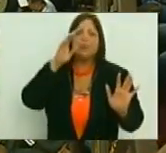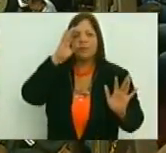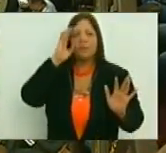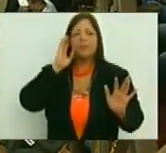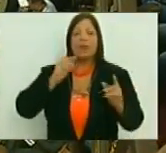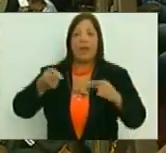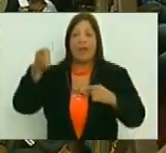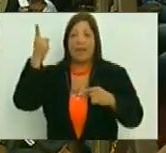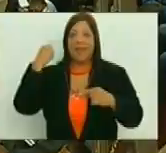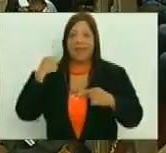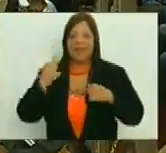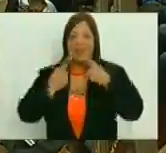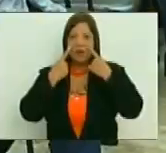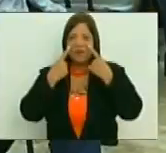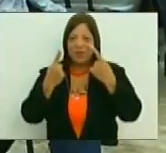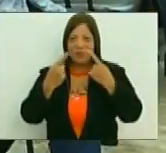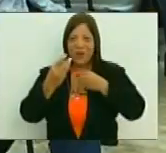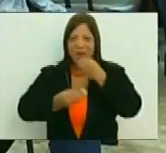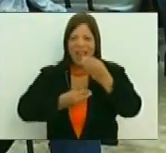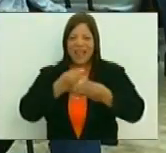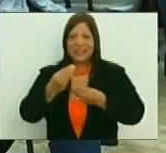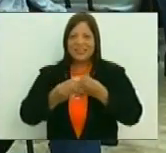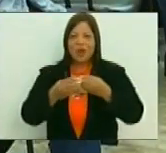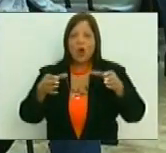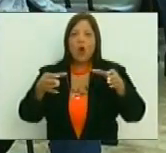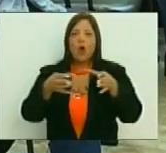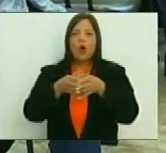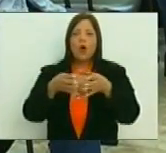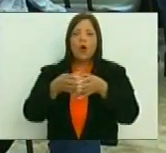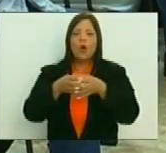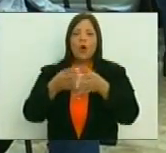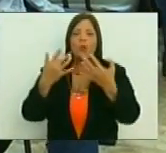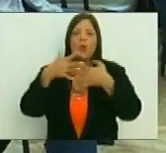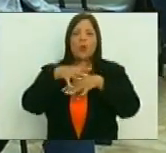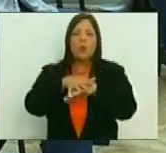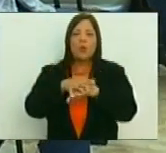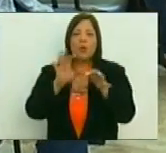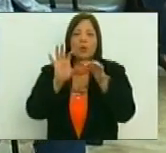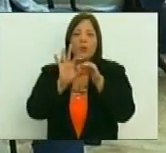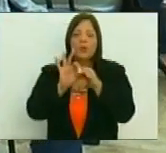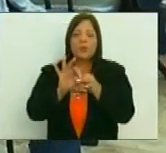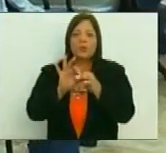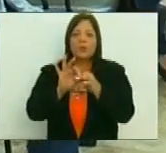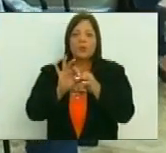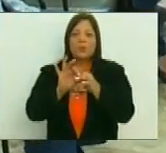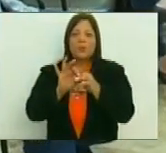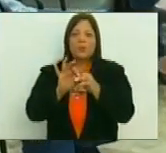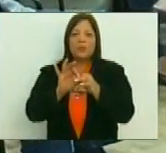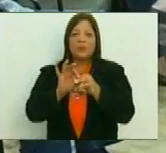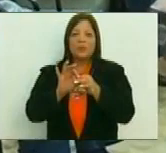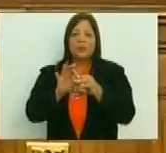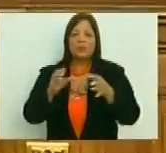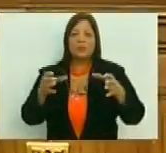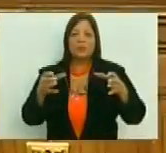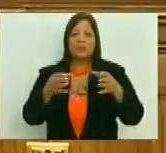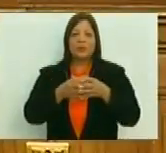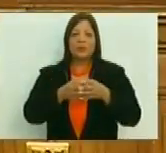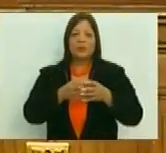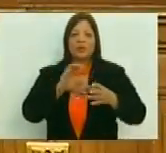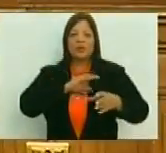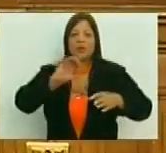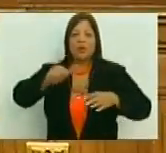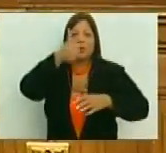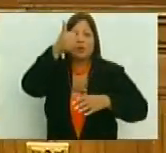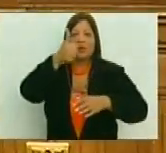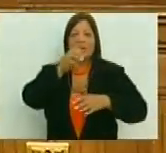ayer lo pudimos hacer con un grupo que integra el Comando Superior de